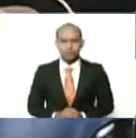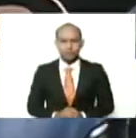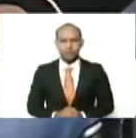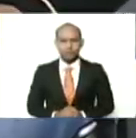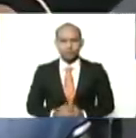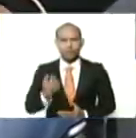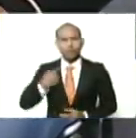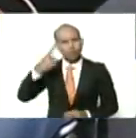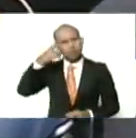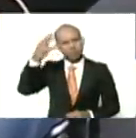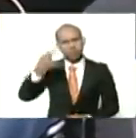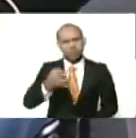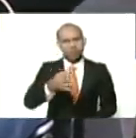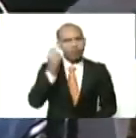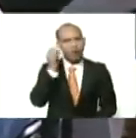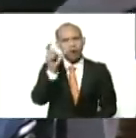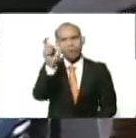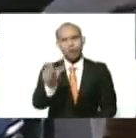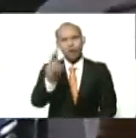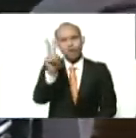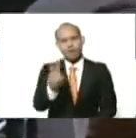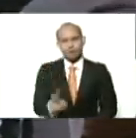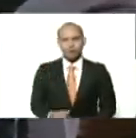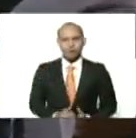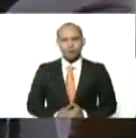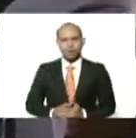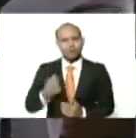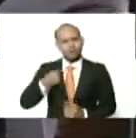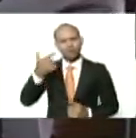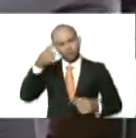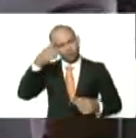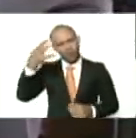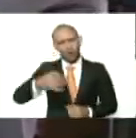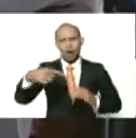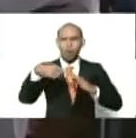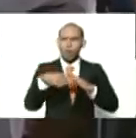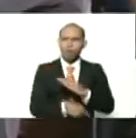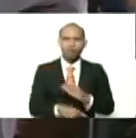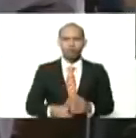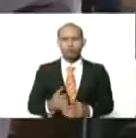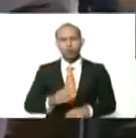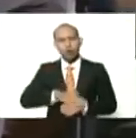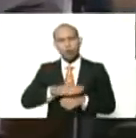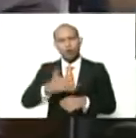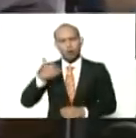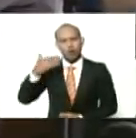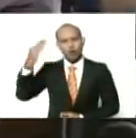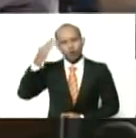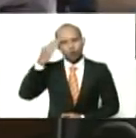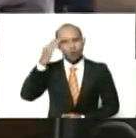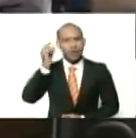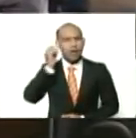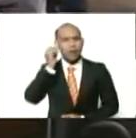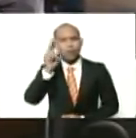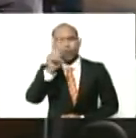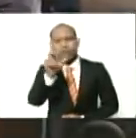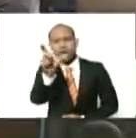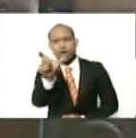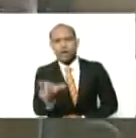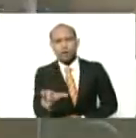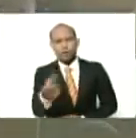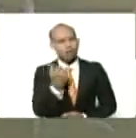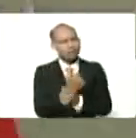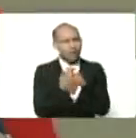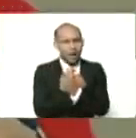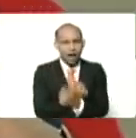creo en la mujer venezolana, creo profundamente, porque sé que la mujer venezolana es